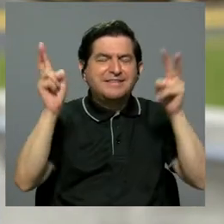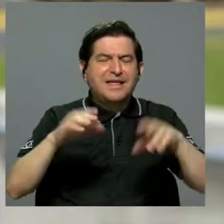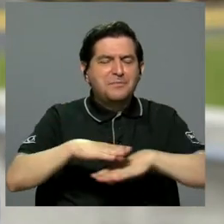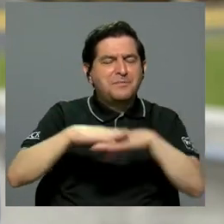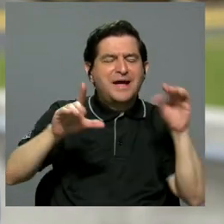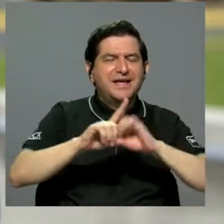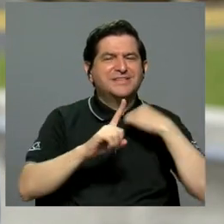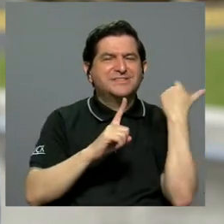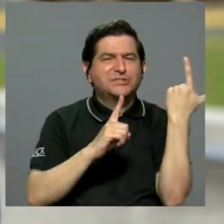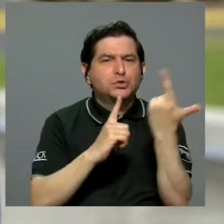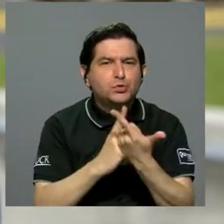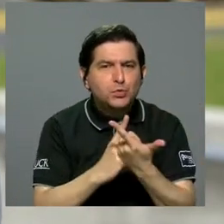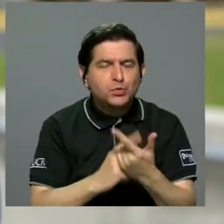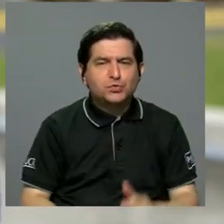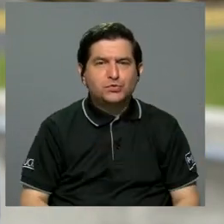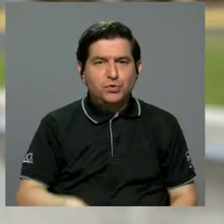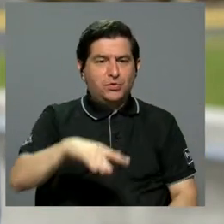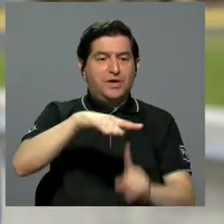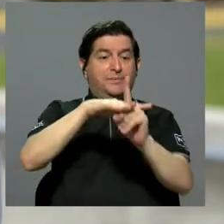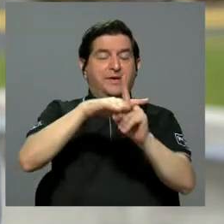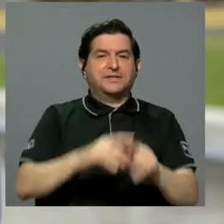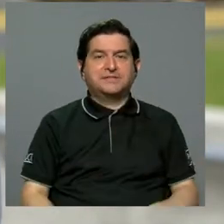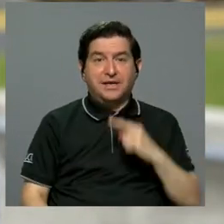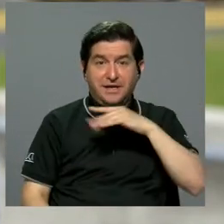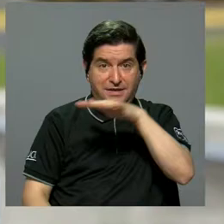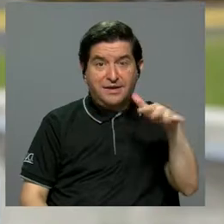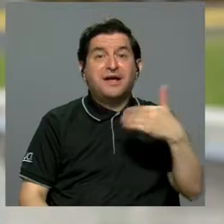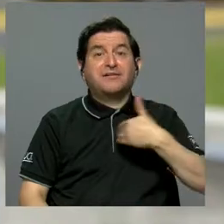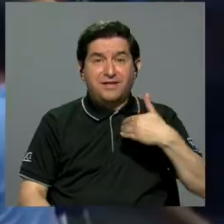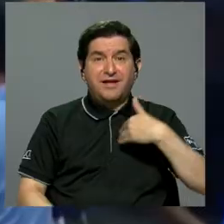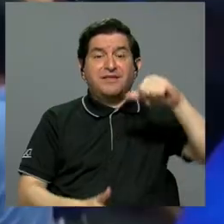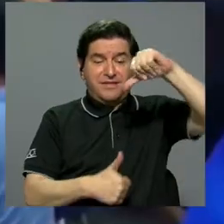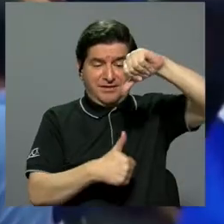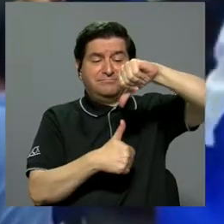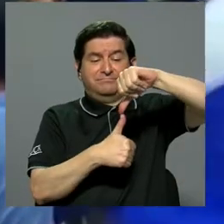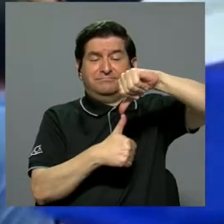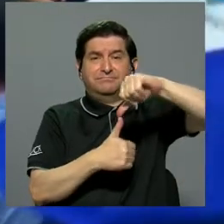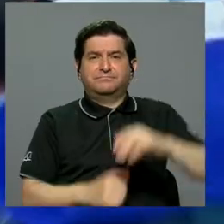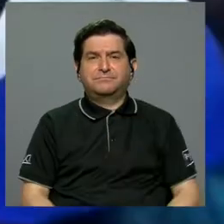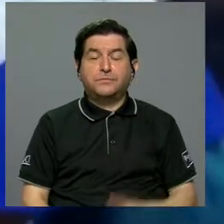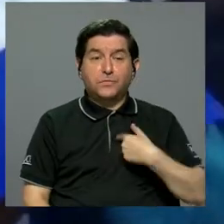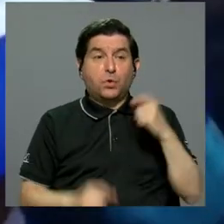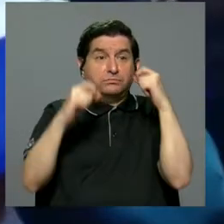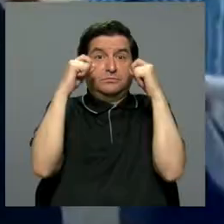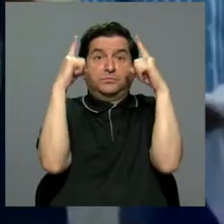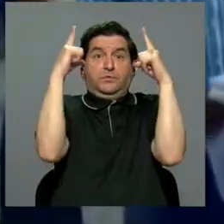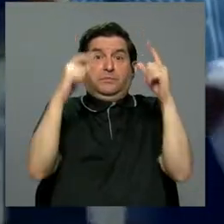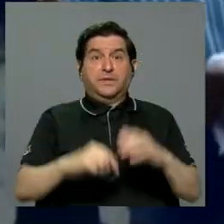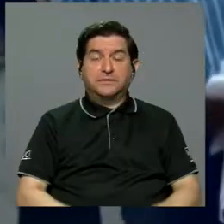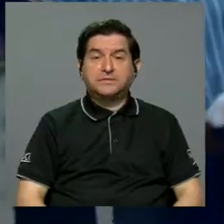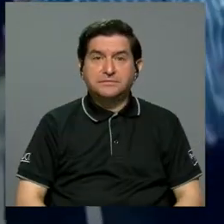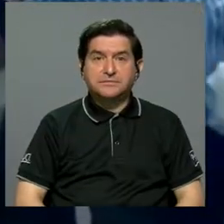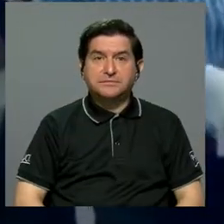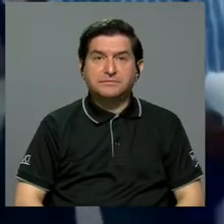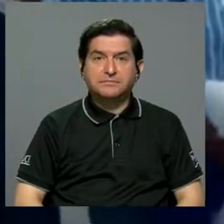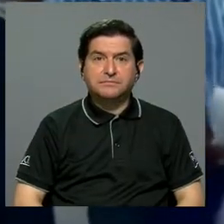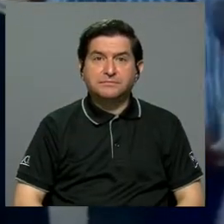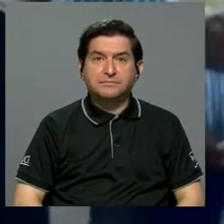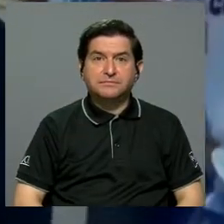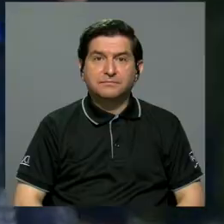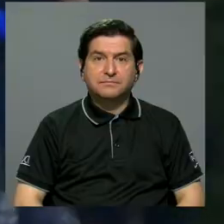el tema de la exclusión social, que es la realidad de Centroamérica. Mi sorpresa fue que cuando